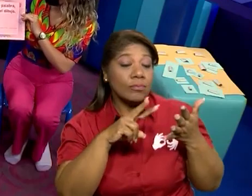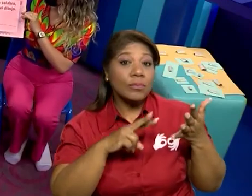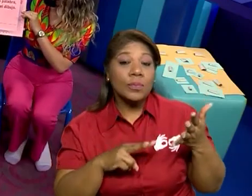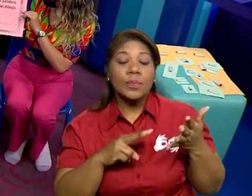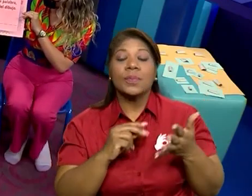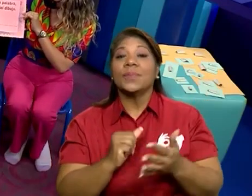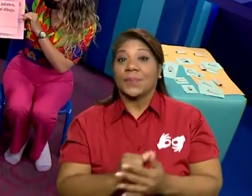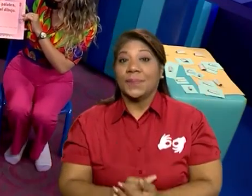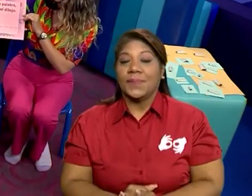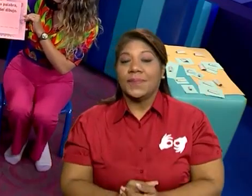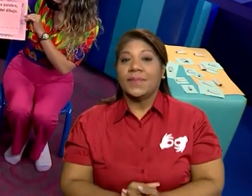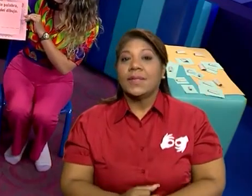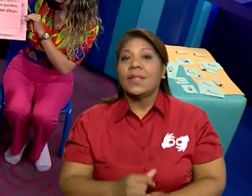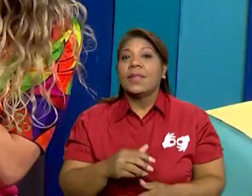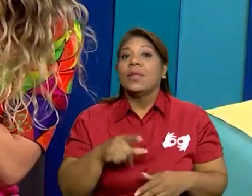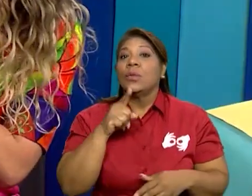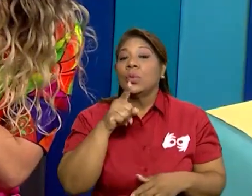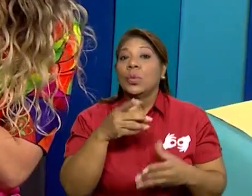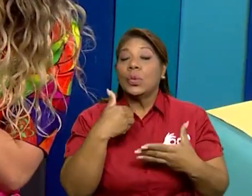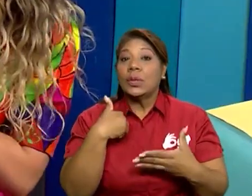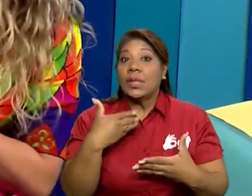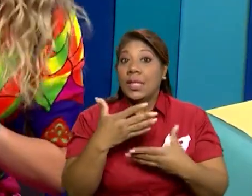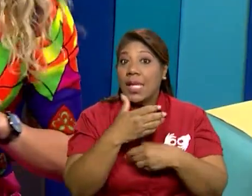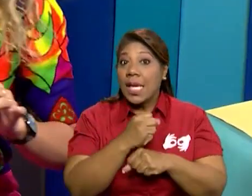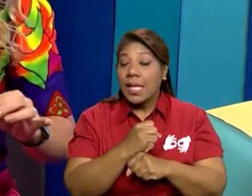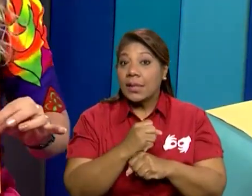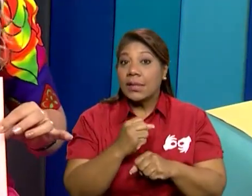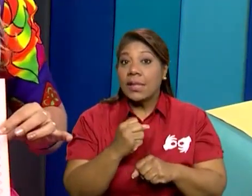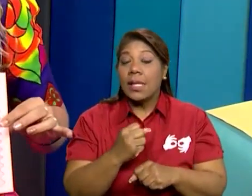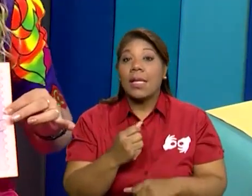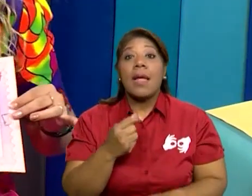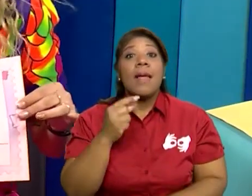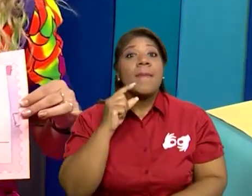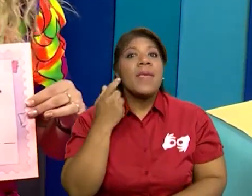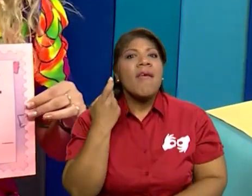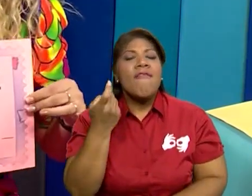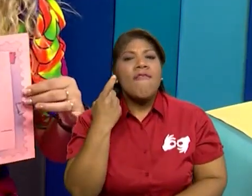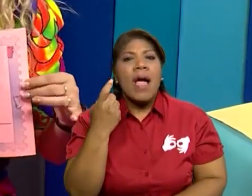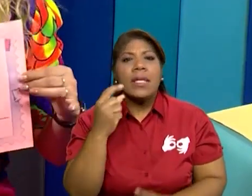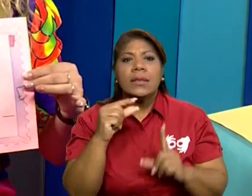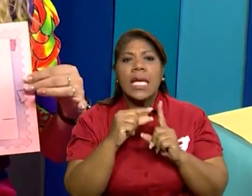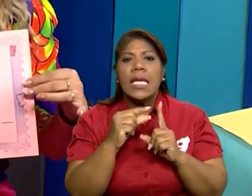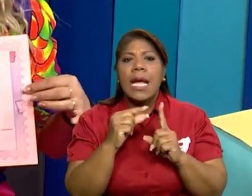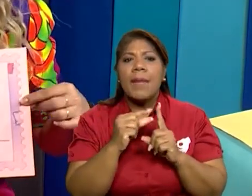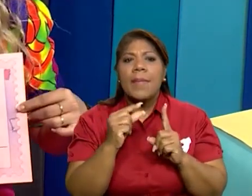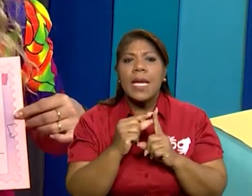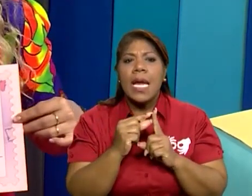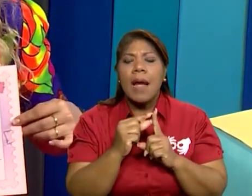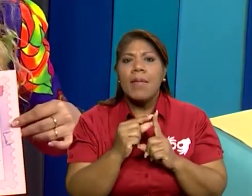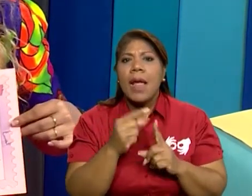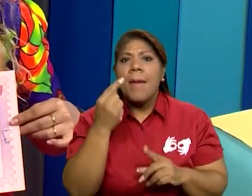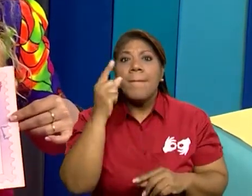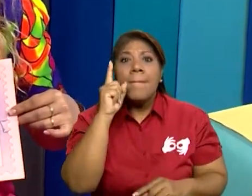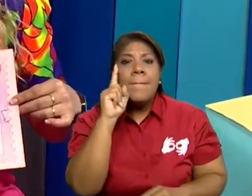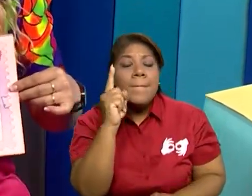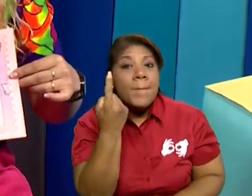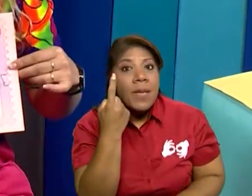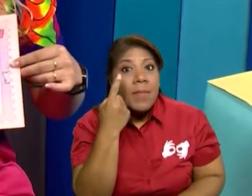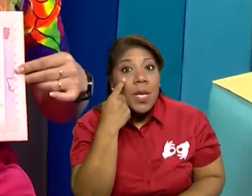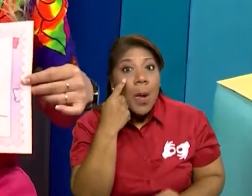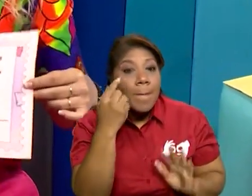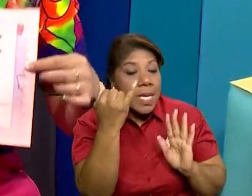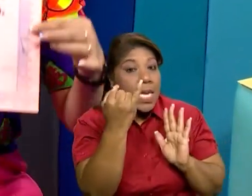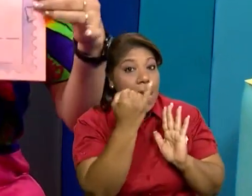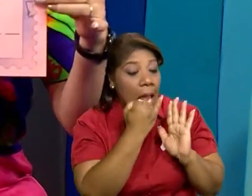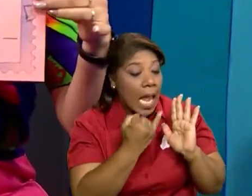Vea la suya. Bueno, la mía dice, completa la palabra. Guiándote del dibujo. Y miren, el dibujo que tenemos allí es una,